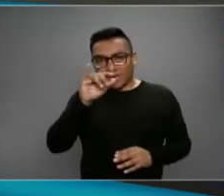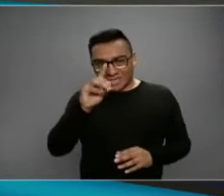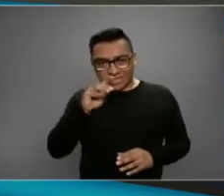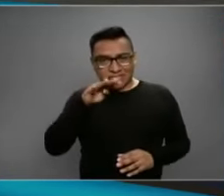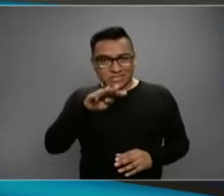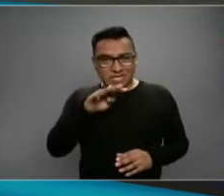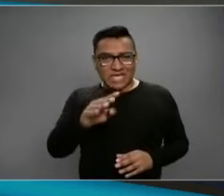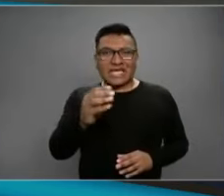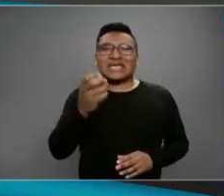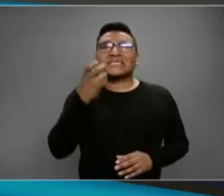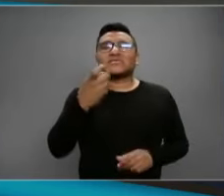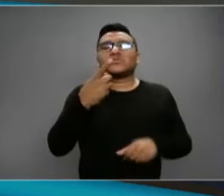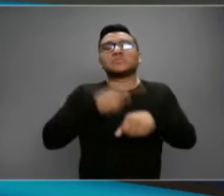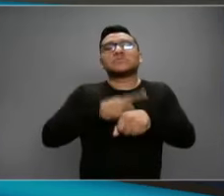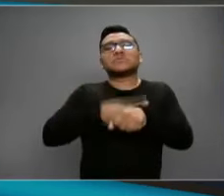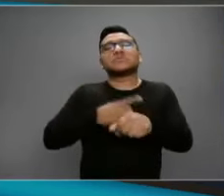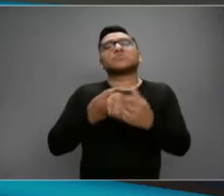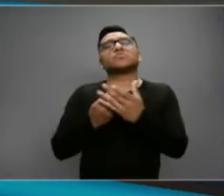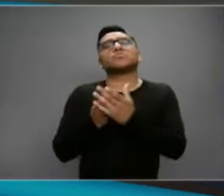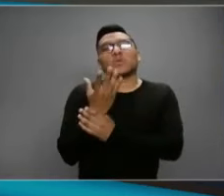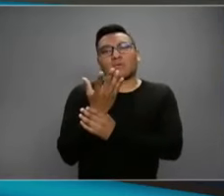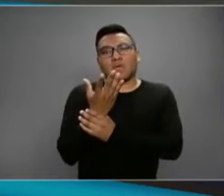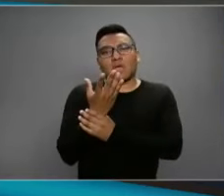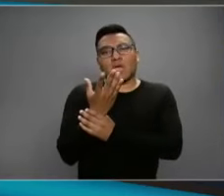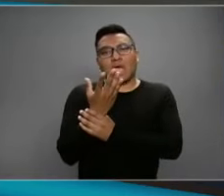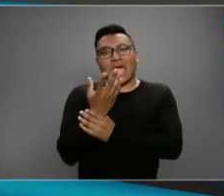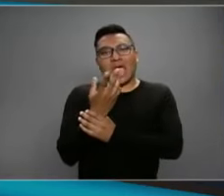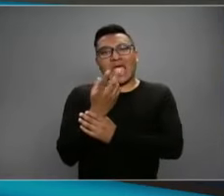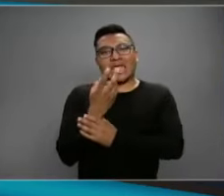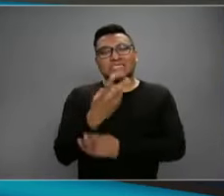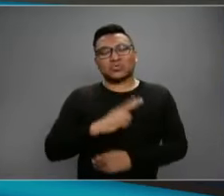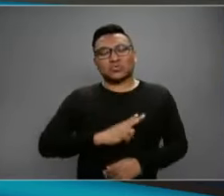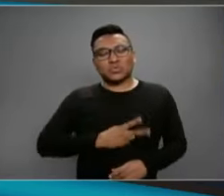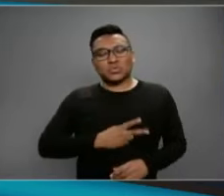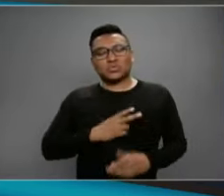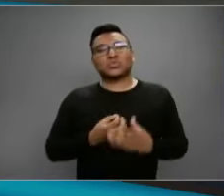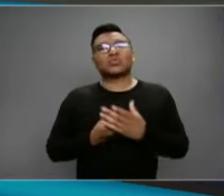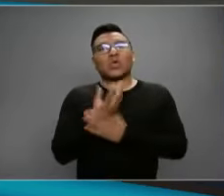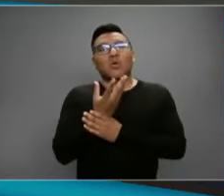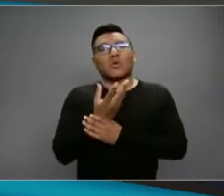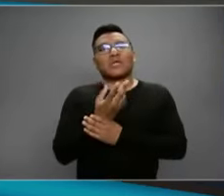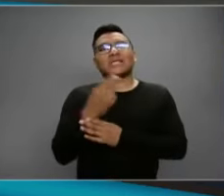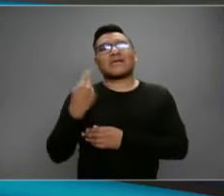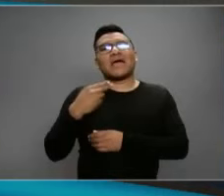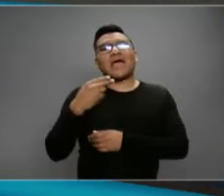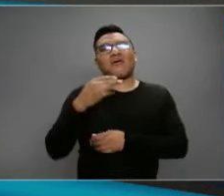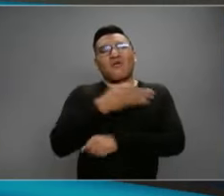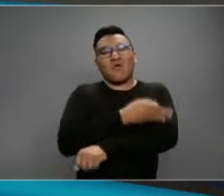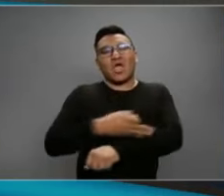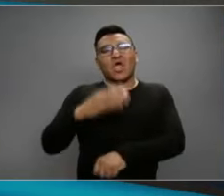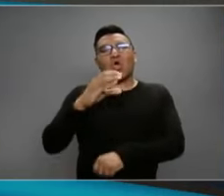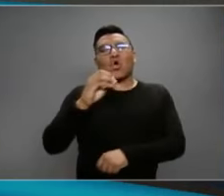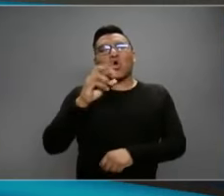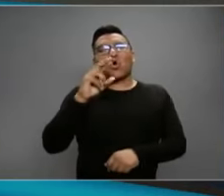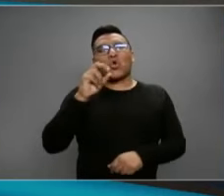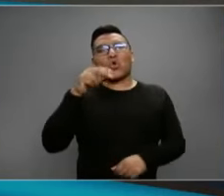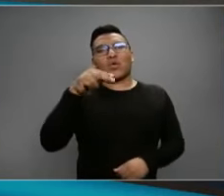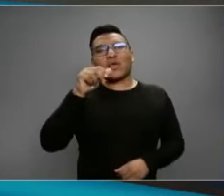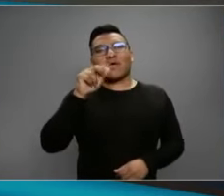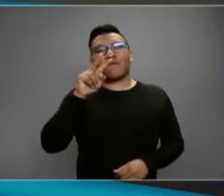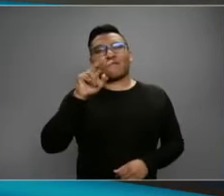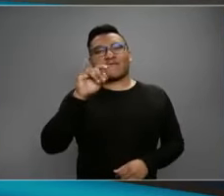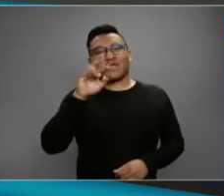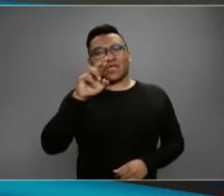nueva enfermedad provocada por un virus nuevo de la familia de los coronavirus. Ajá. No todos los